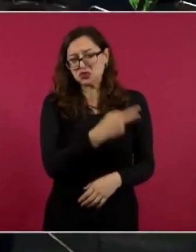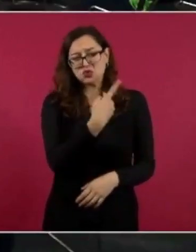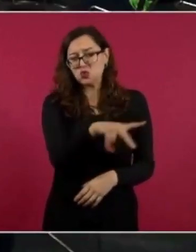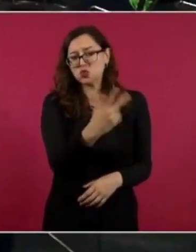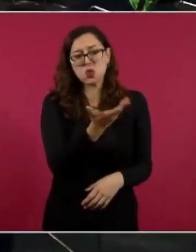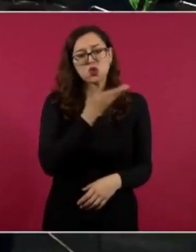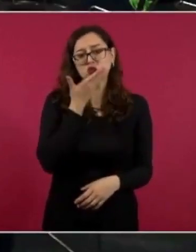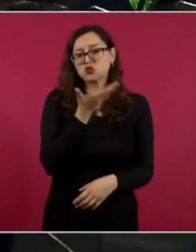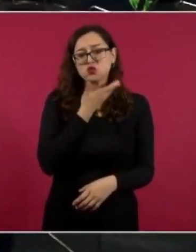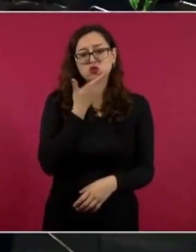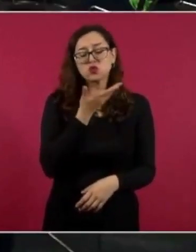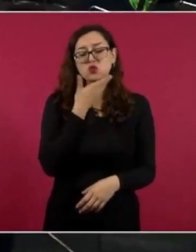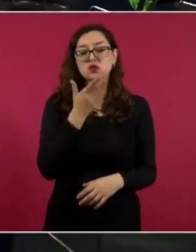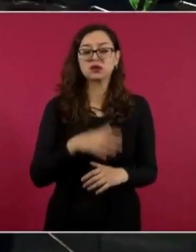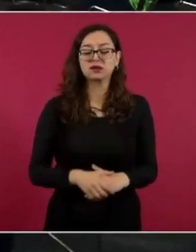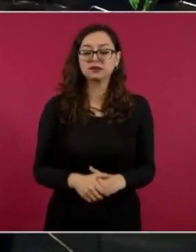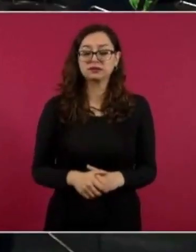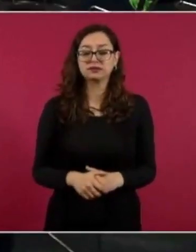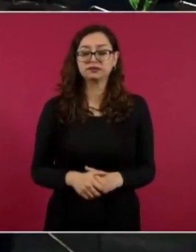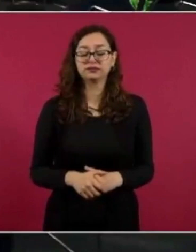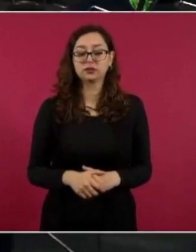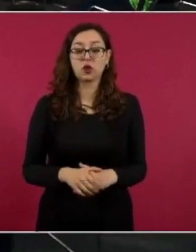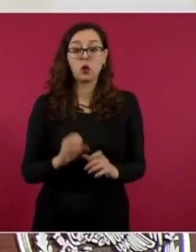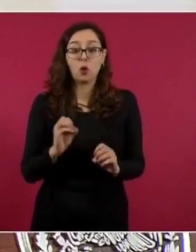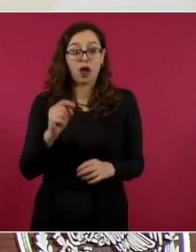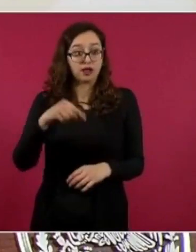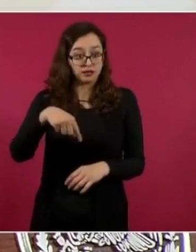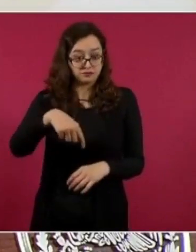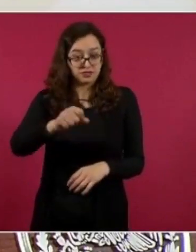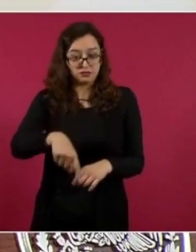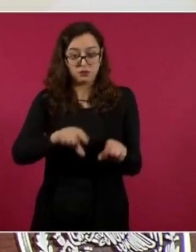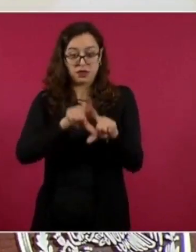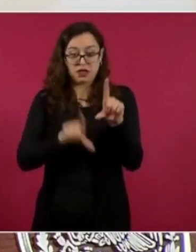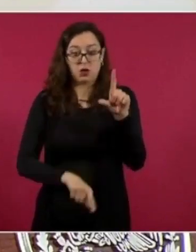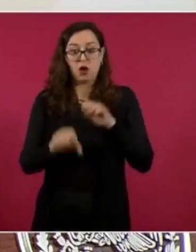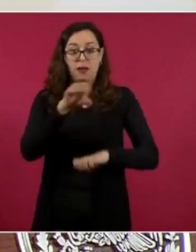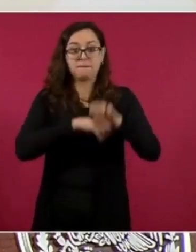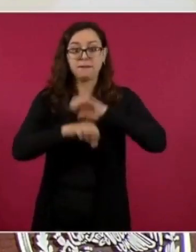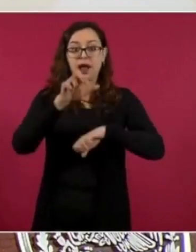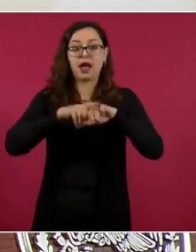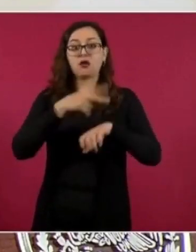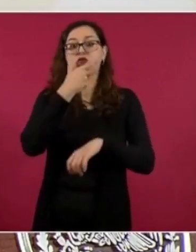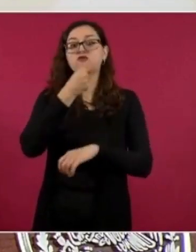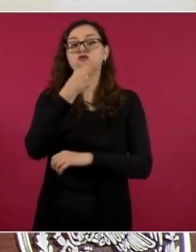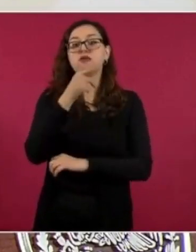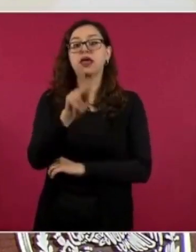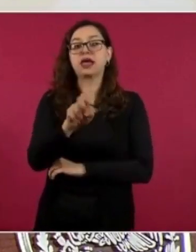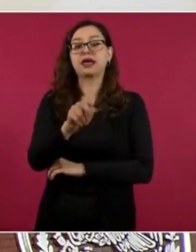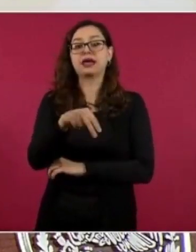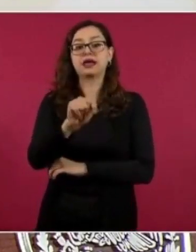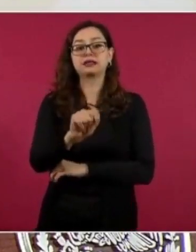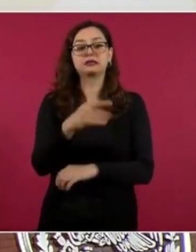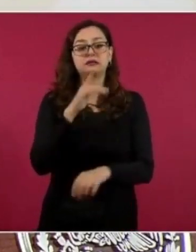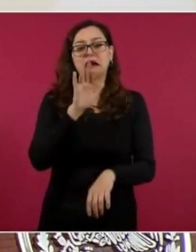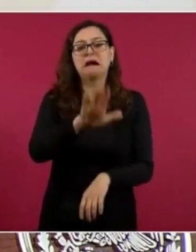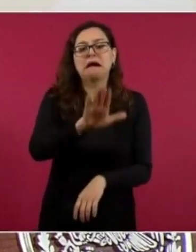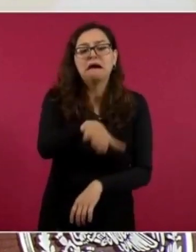amigo Ken Salazar o el Departamento de Estado.